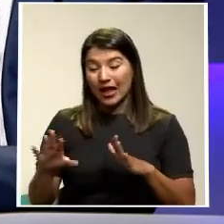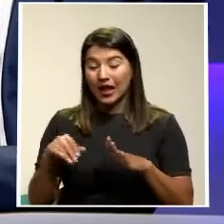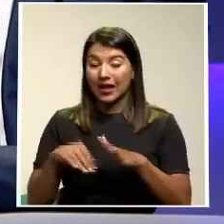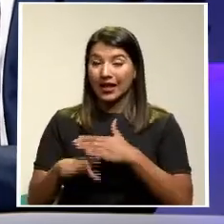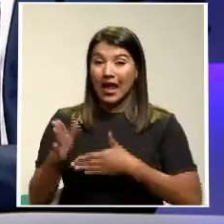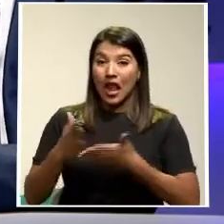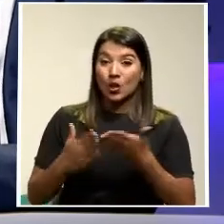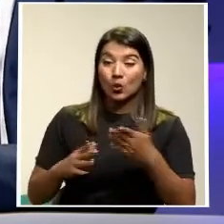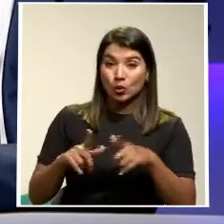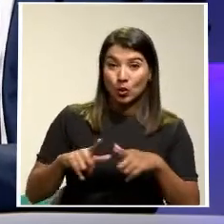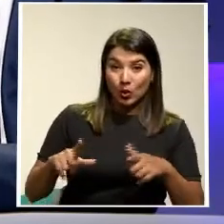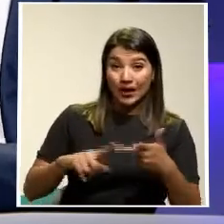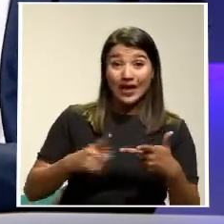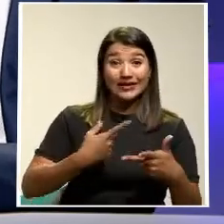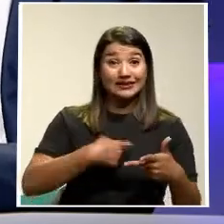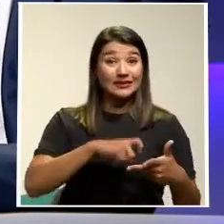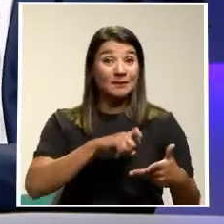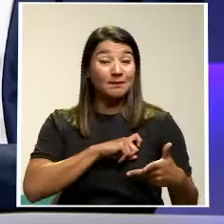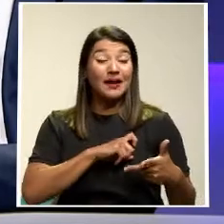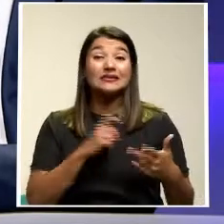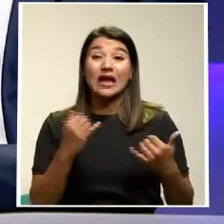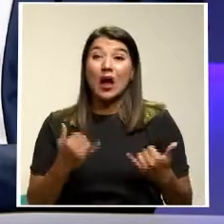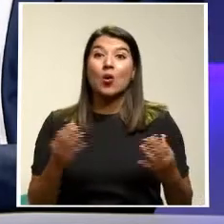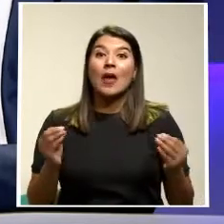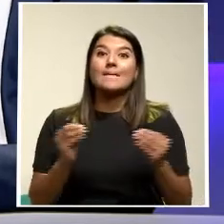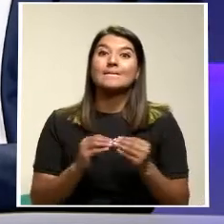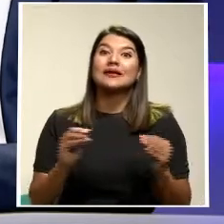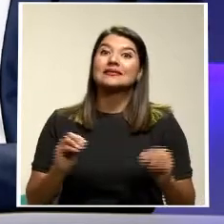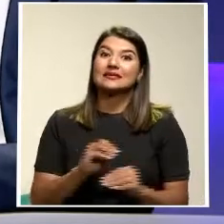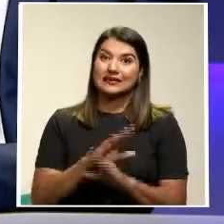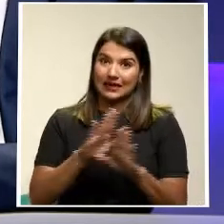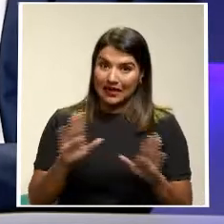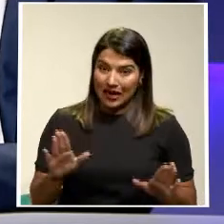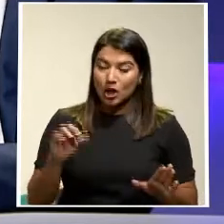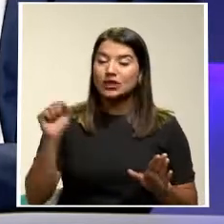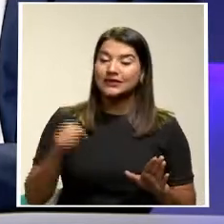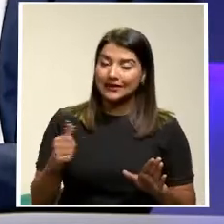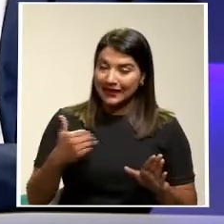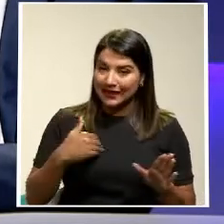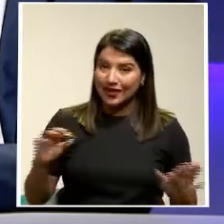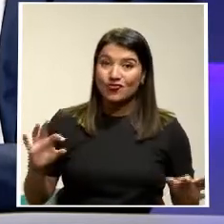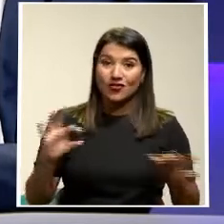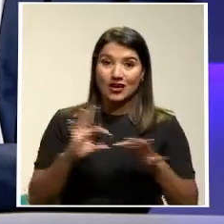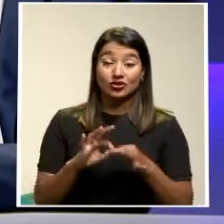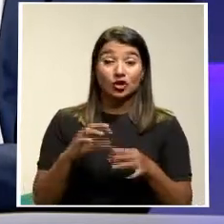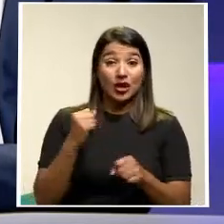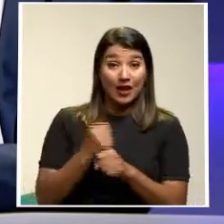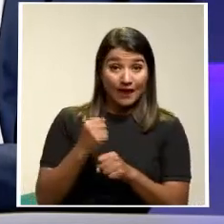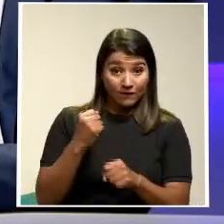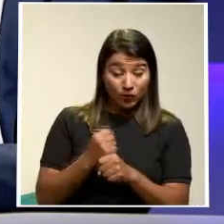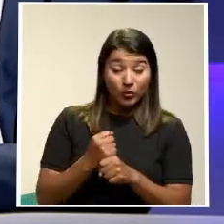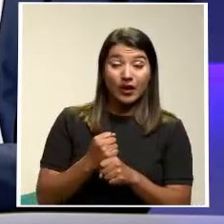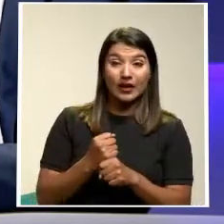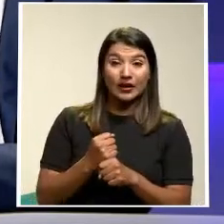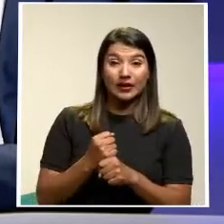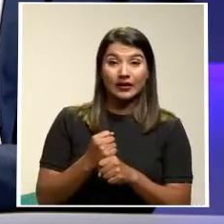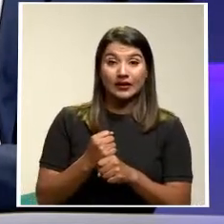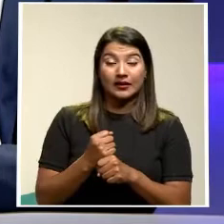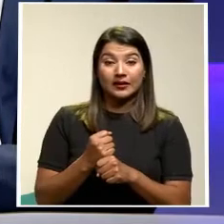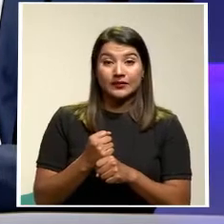España Si ha unificado Más su criterio De que si existe Una relación laboral A partir de